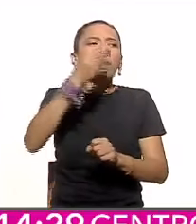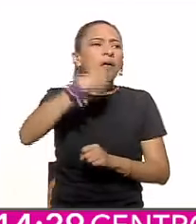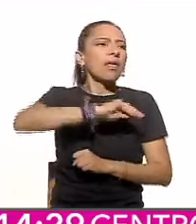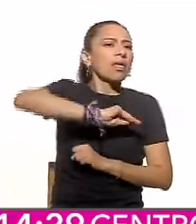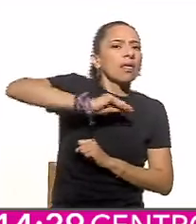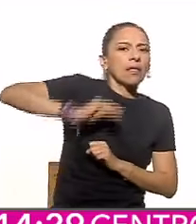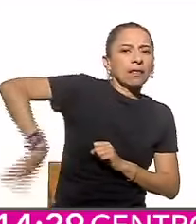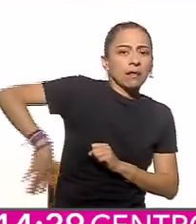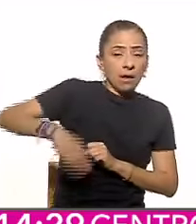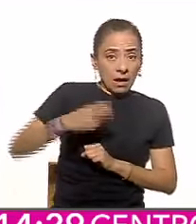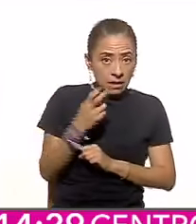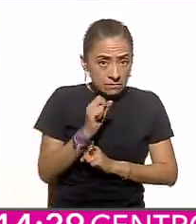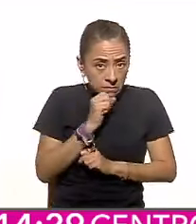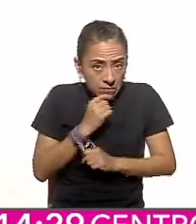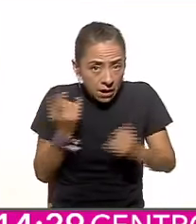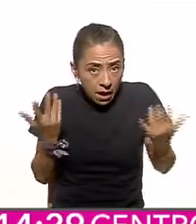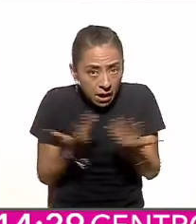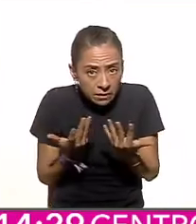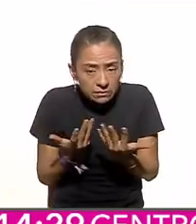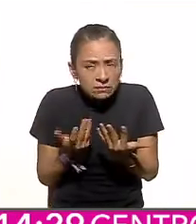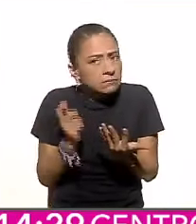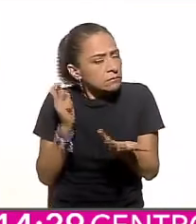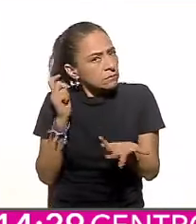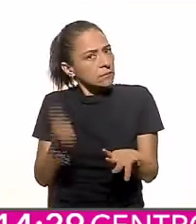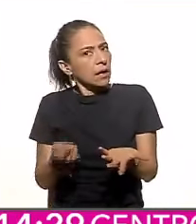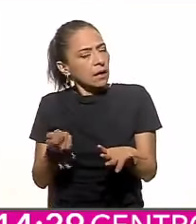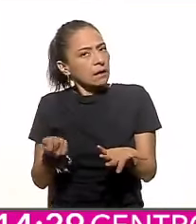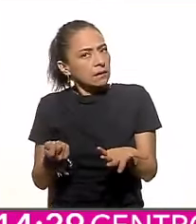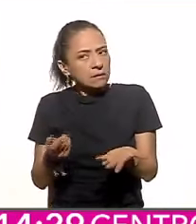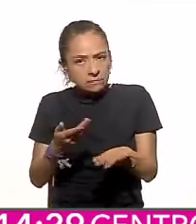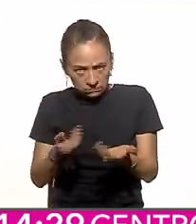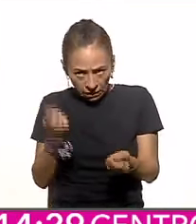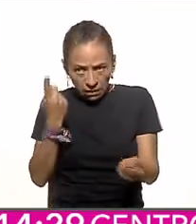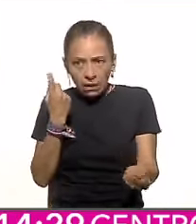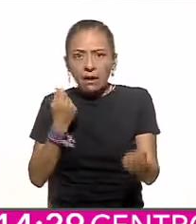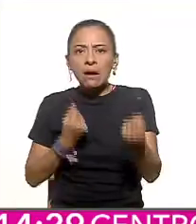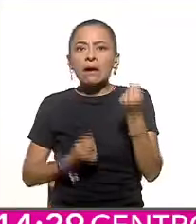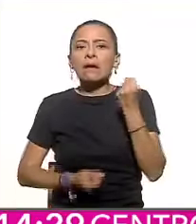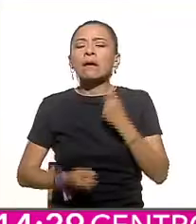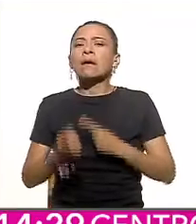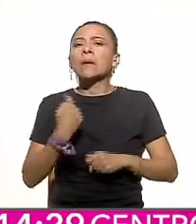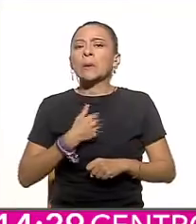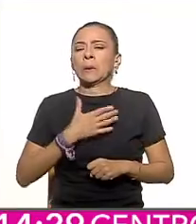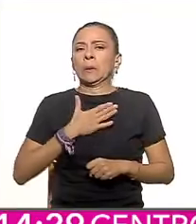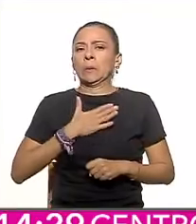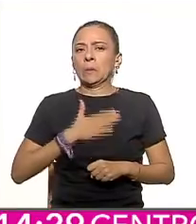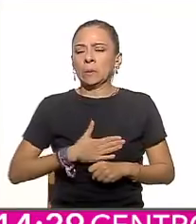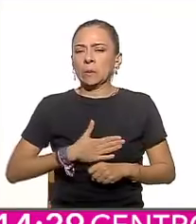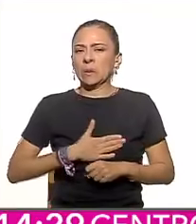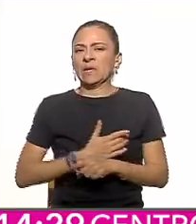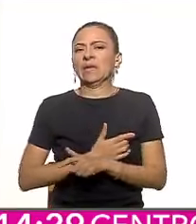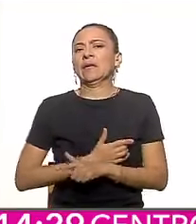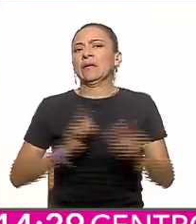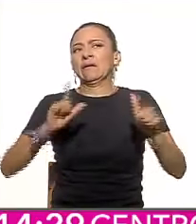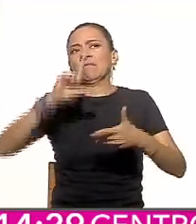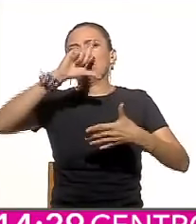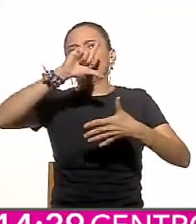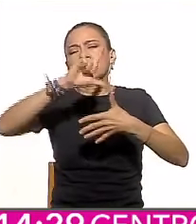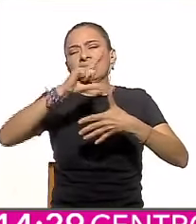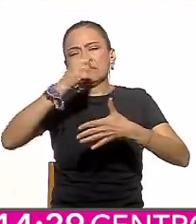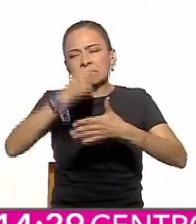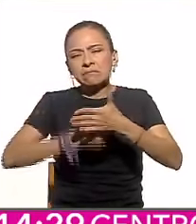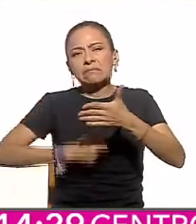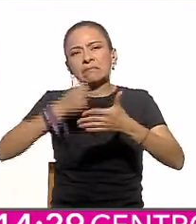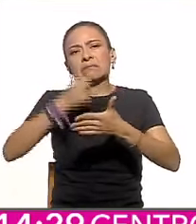de las aspiraciones de justicia y libertad que han movido a la izquierda latinoamericana,